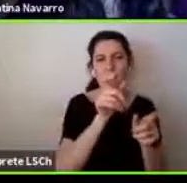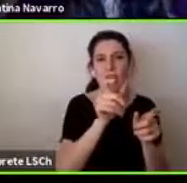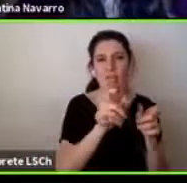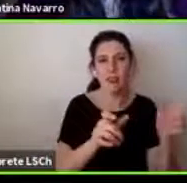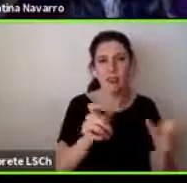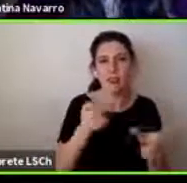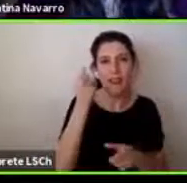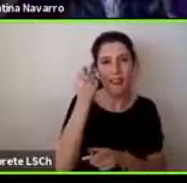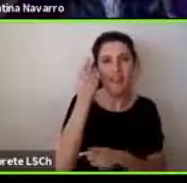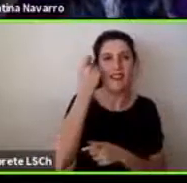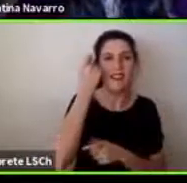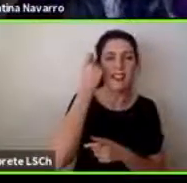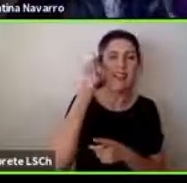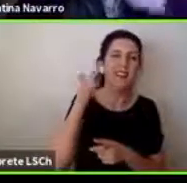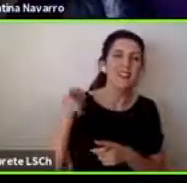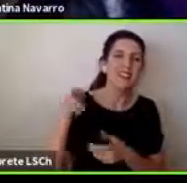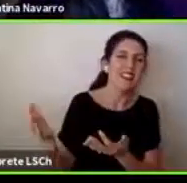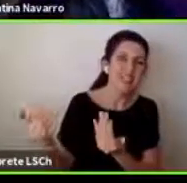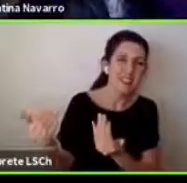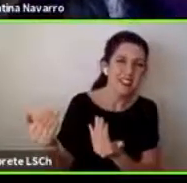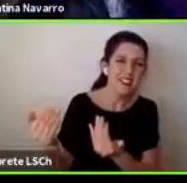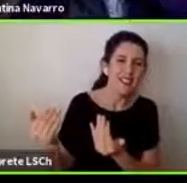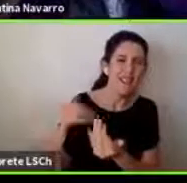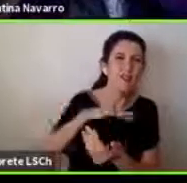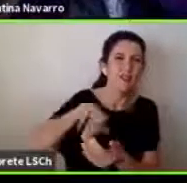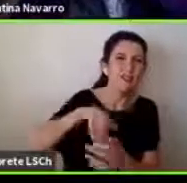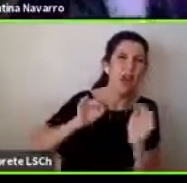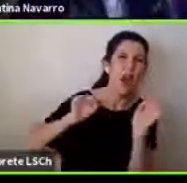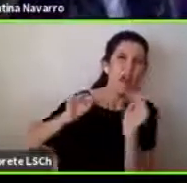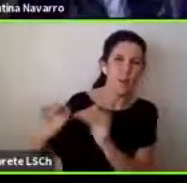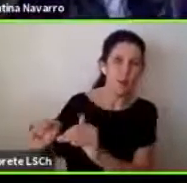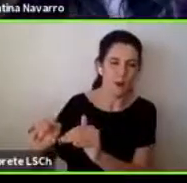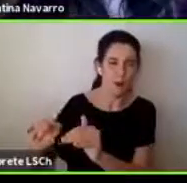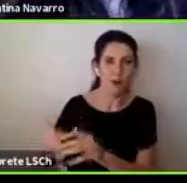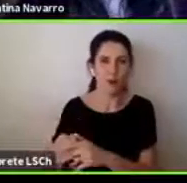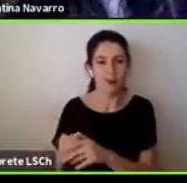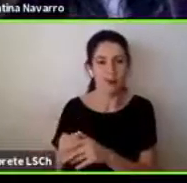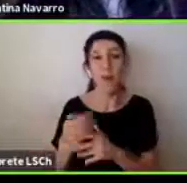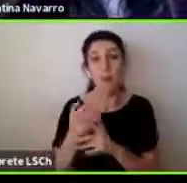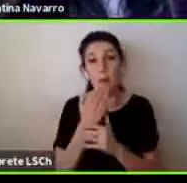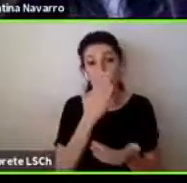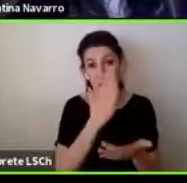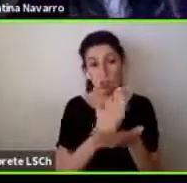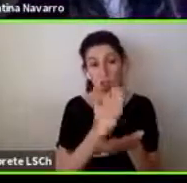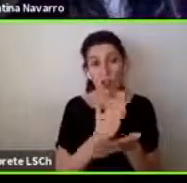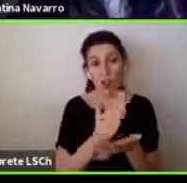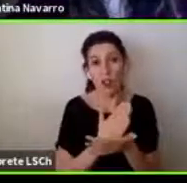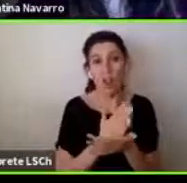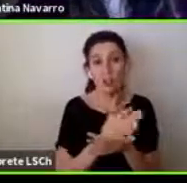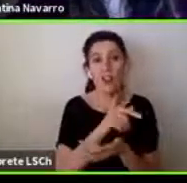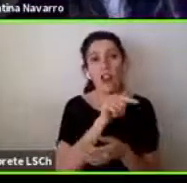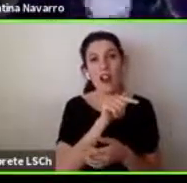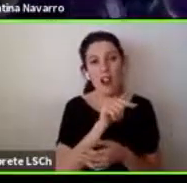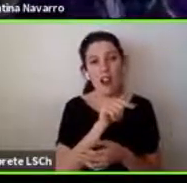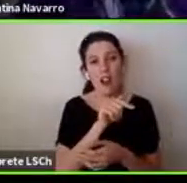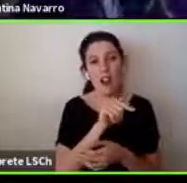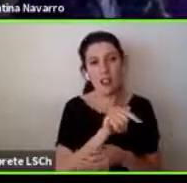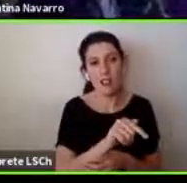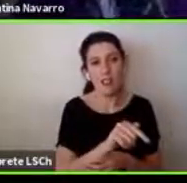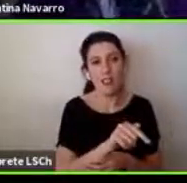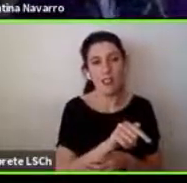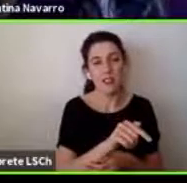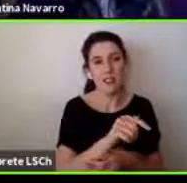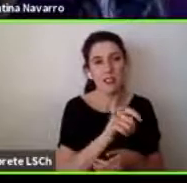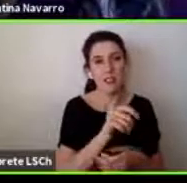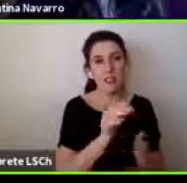podemos entregar mejores aportes en los colegios también que a lo mejor este texto les sirva para poder tener